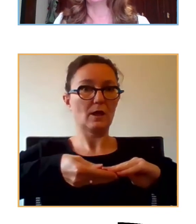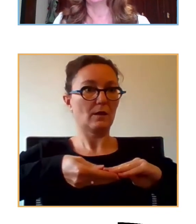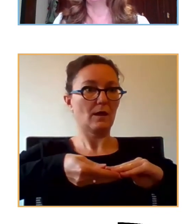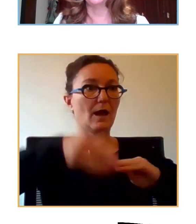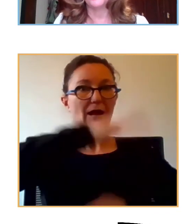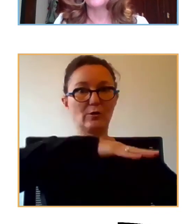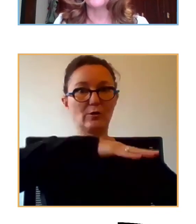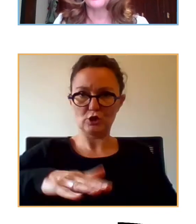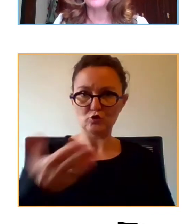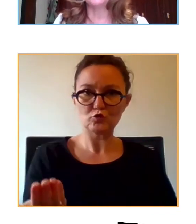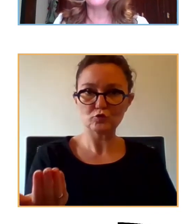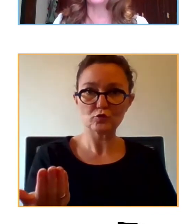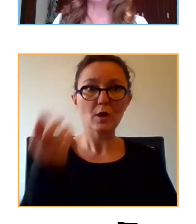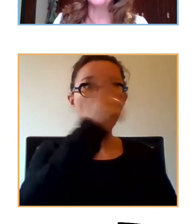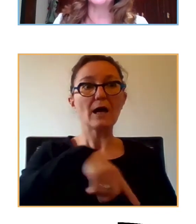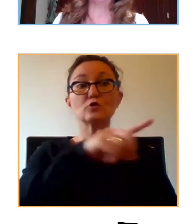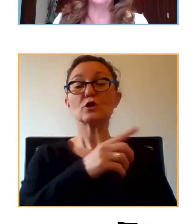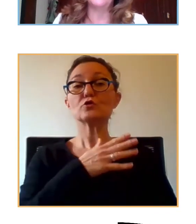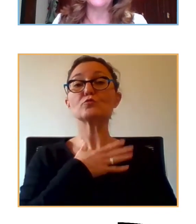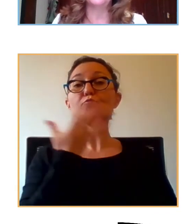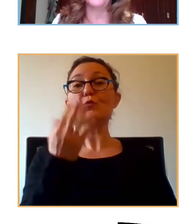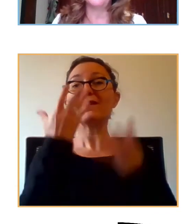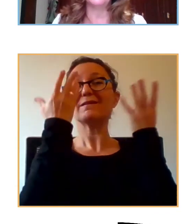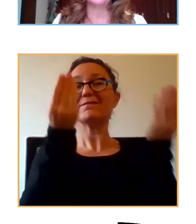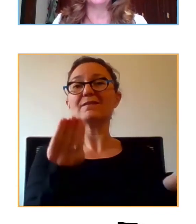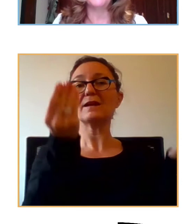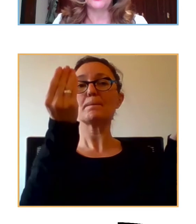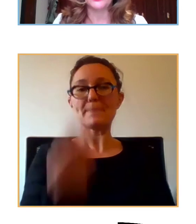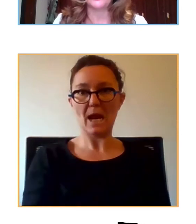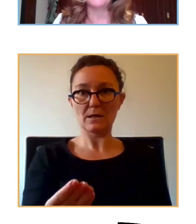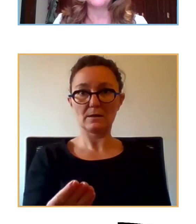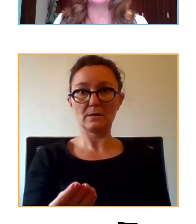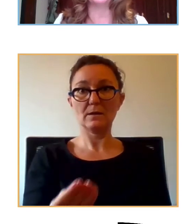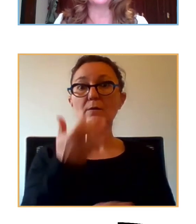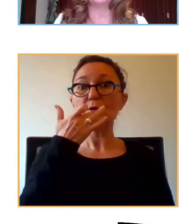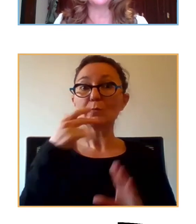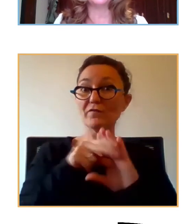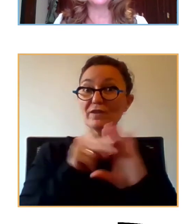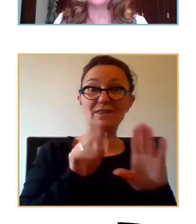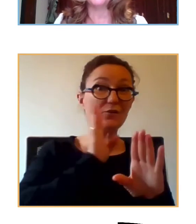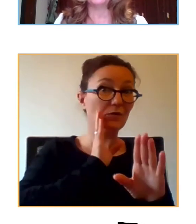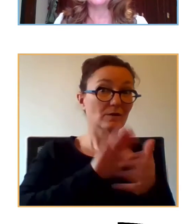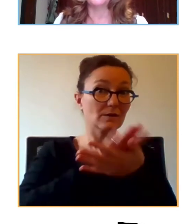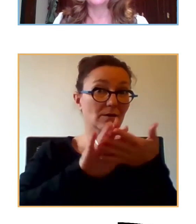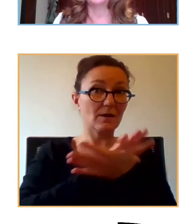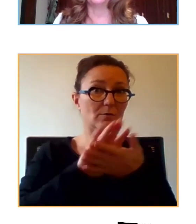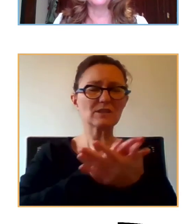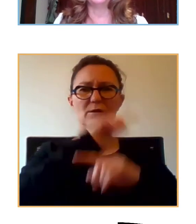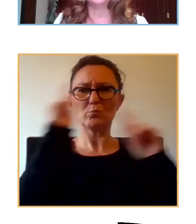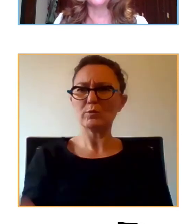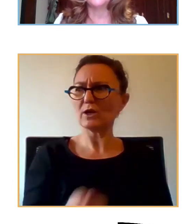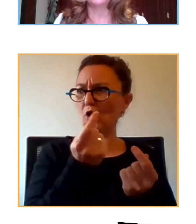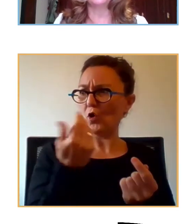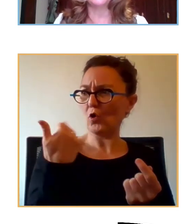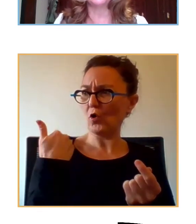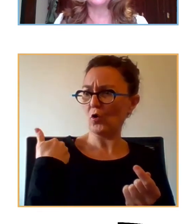niñas, a los que ellos pueden entender y pueden actuar. Ese vídeo que se acaba de comentar ahora, que se publicó creo que